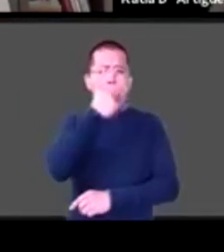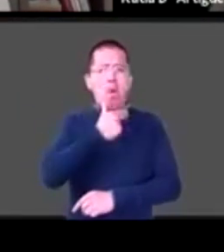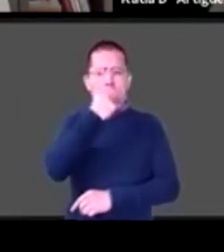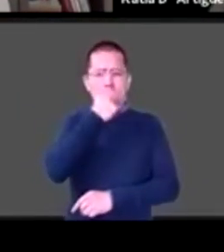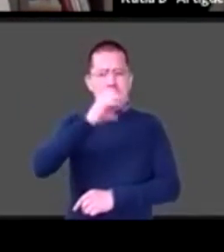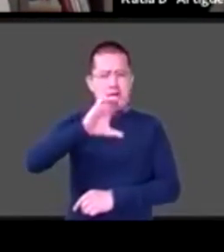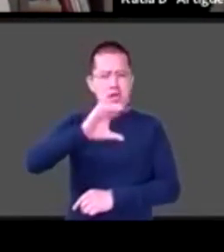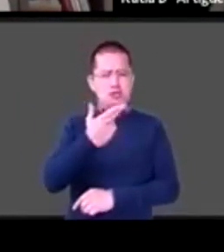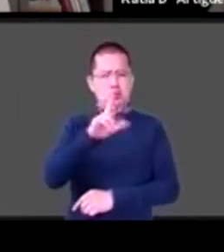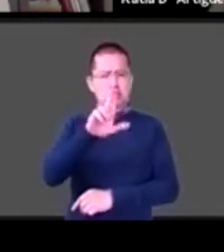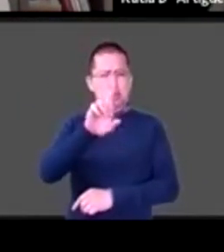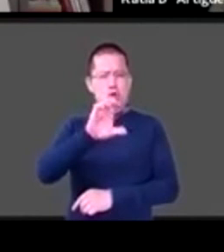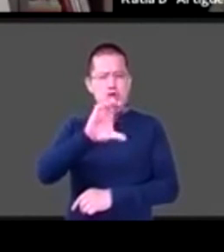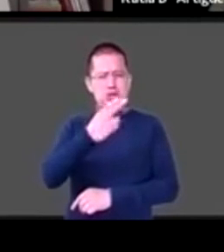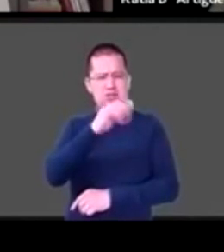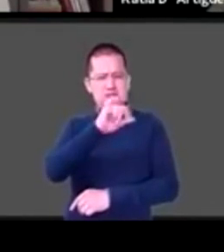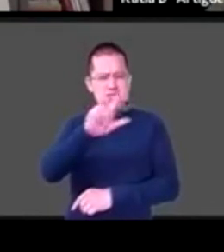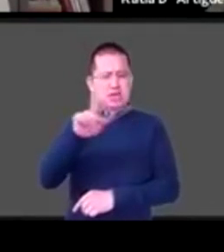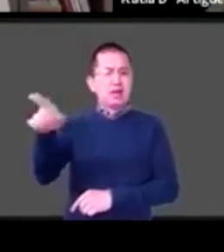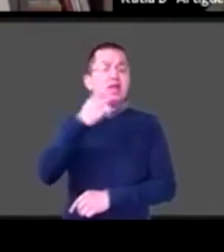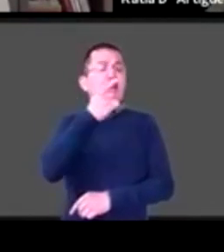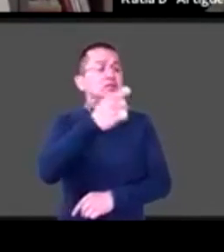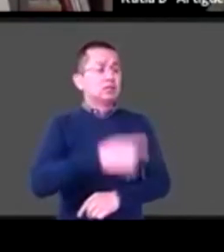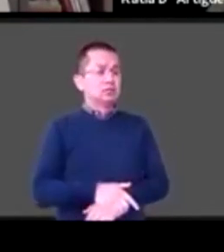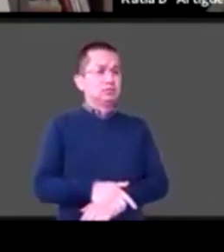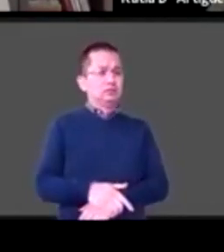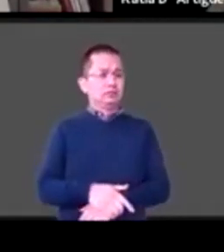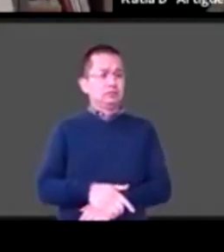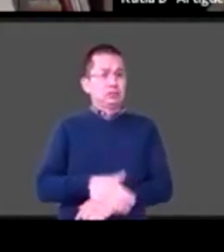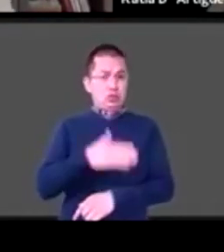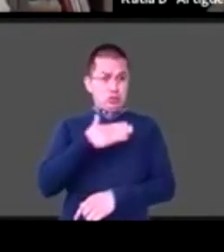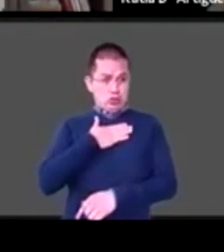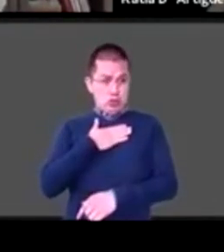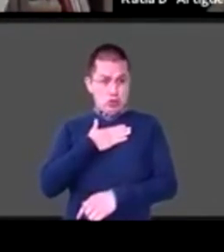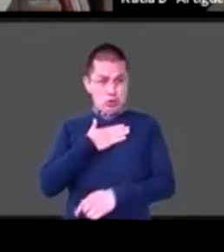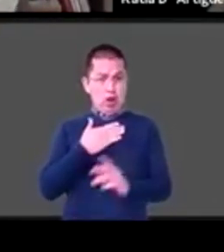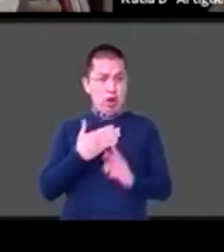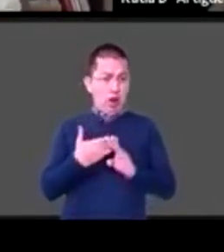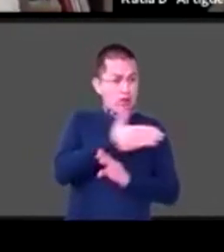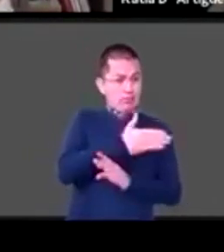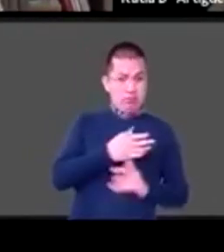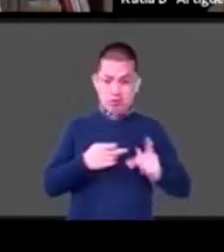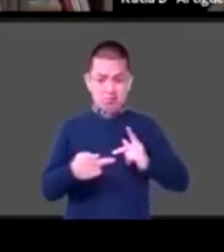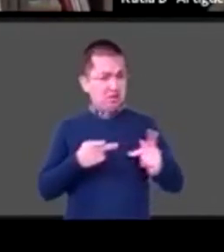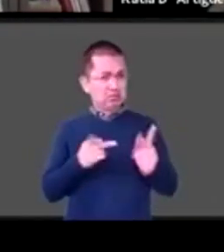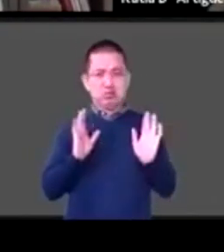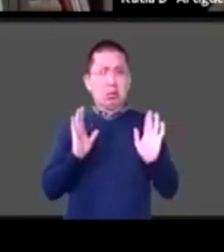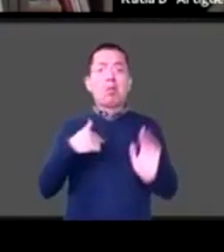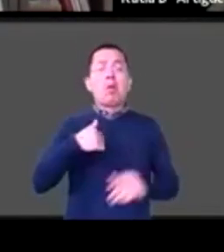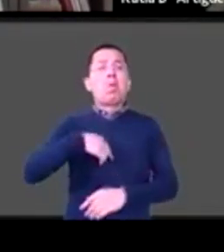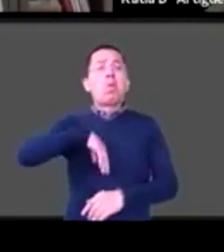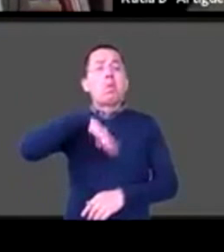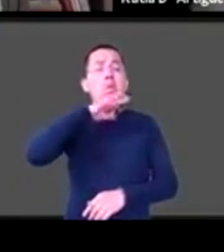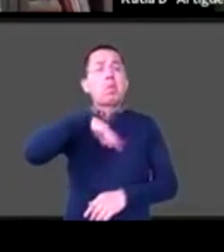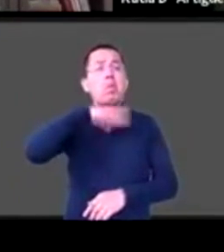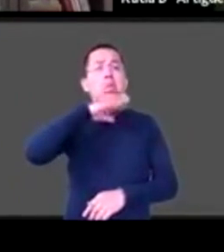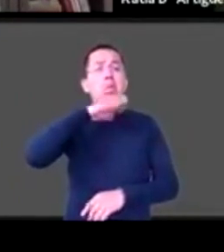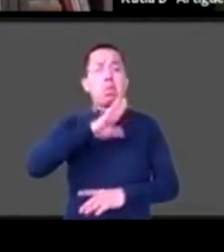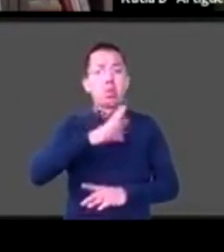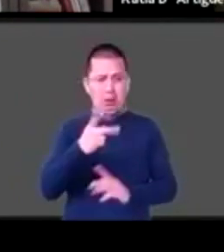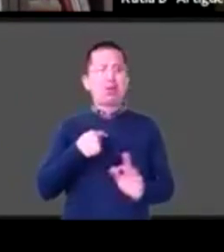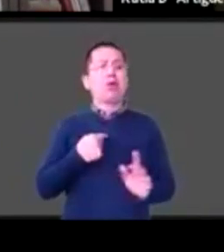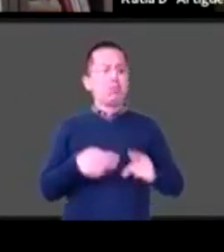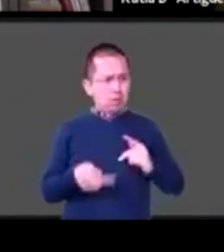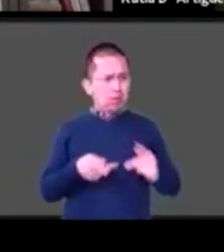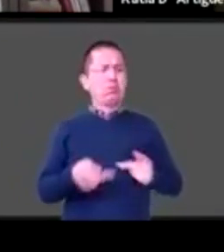cuenta pero me preparé toda mi vida para este momento y Tere lo que me decía a mí pero creo que